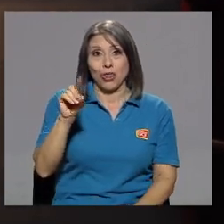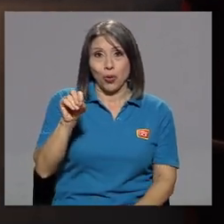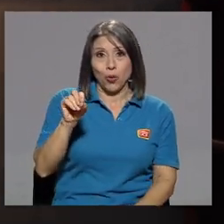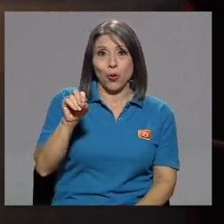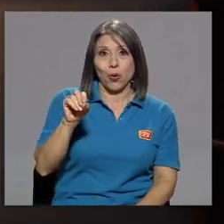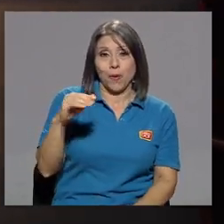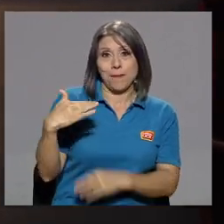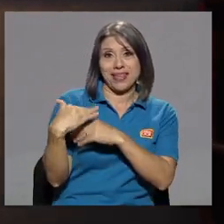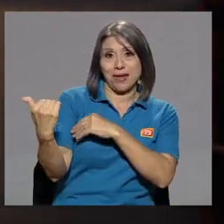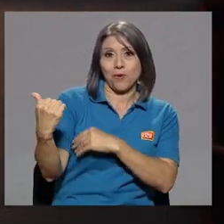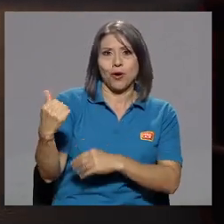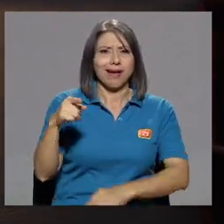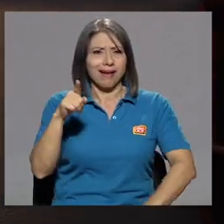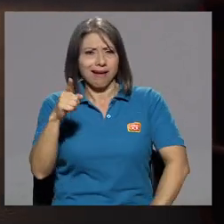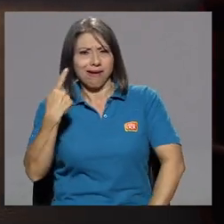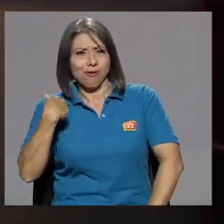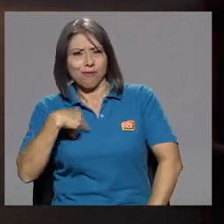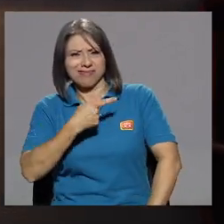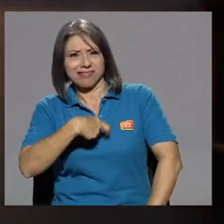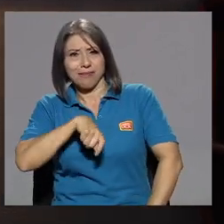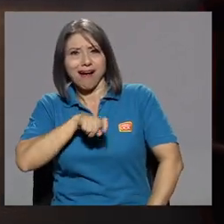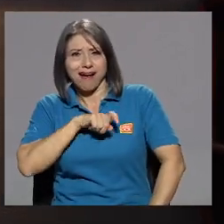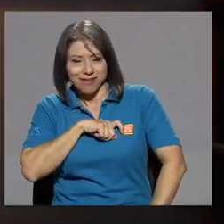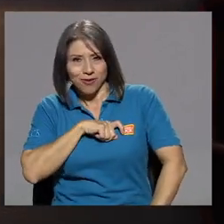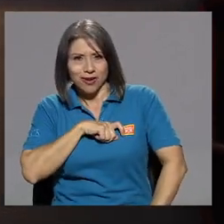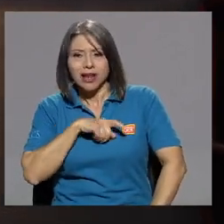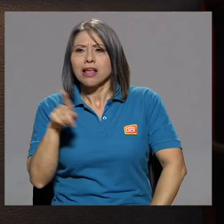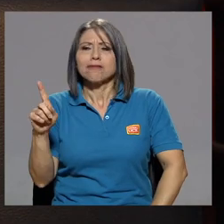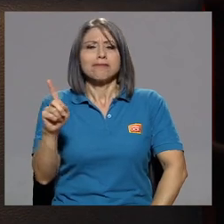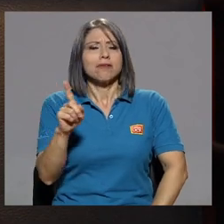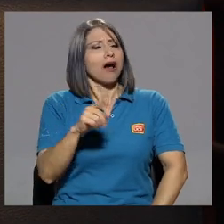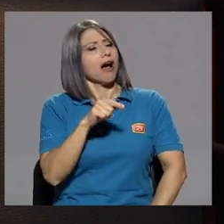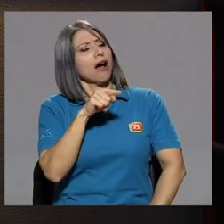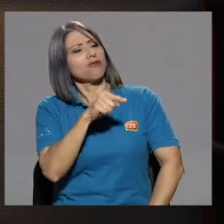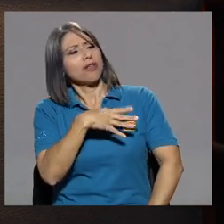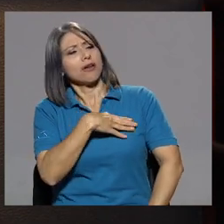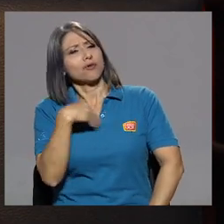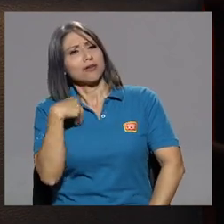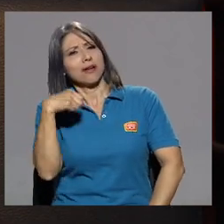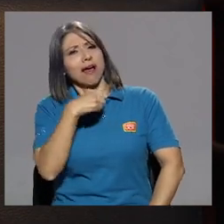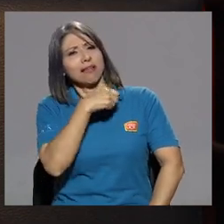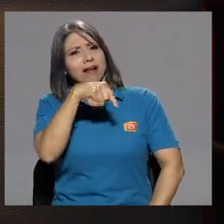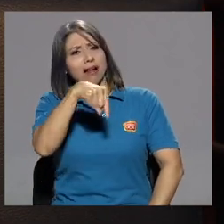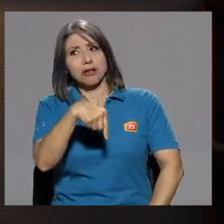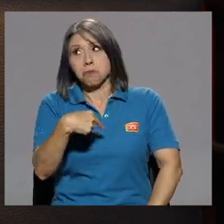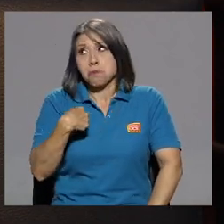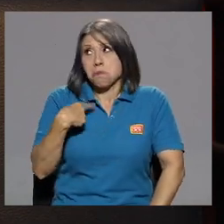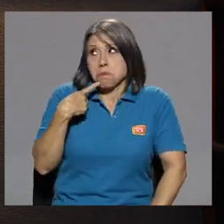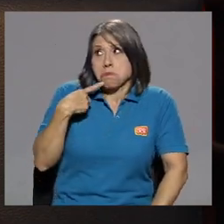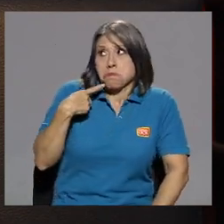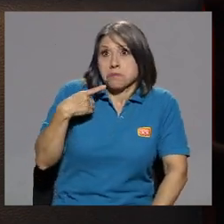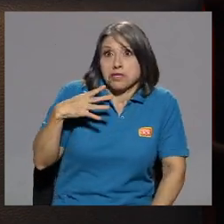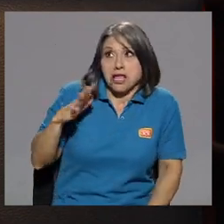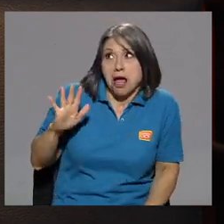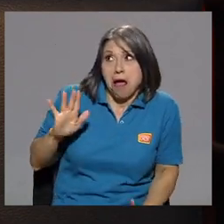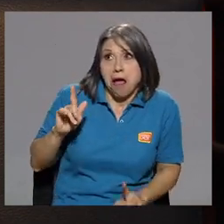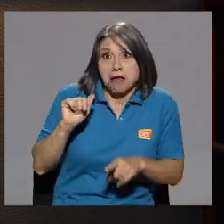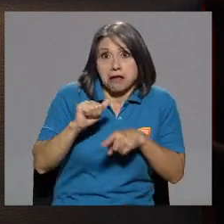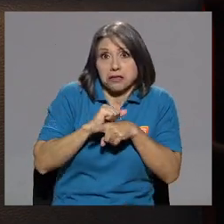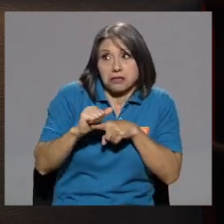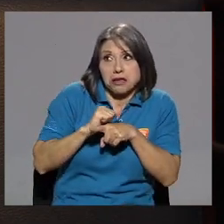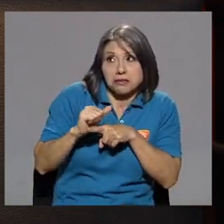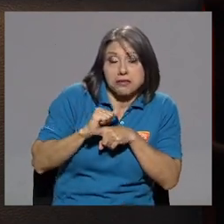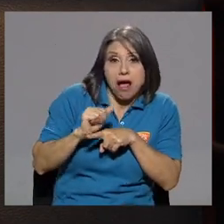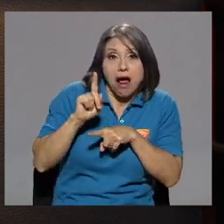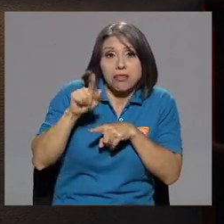un español. Y me dice, ¿a usted le gustaría cantar aquí? Le digo, ven, hay que ensayar,